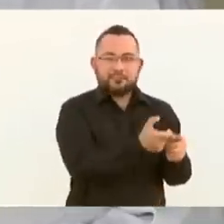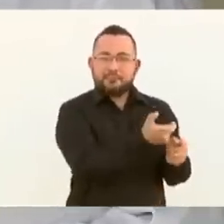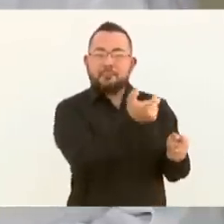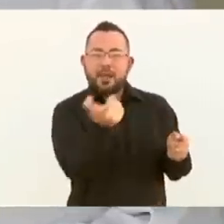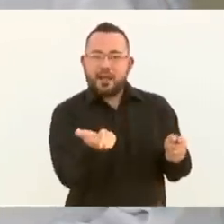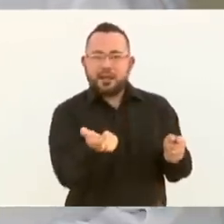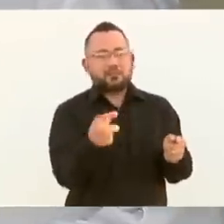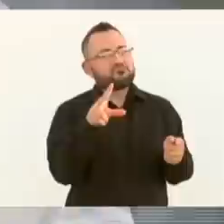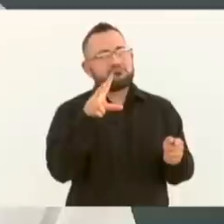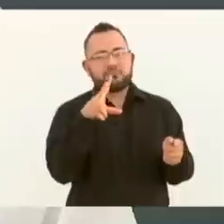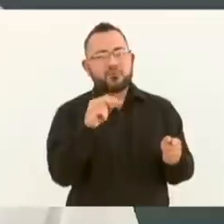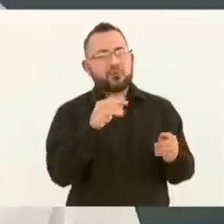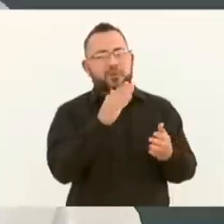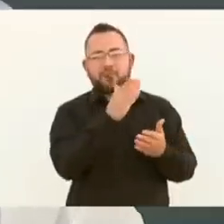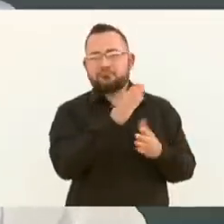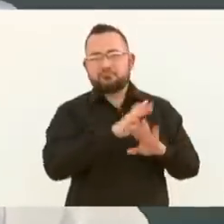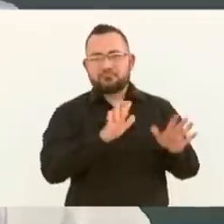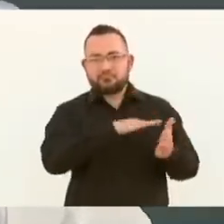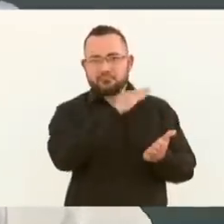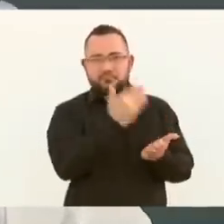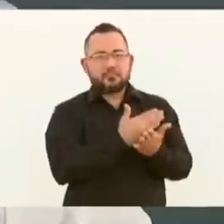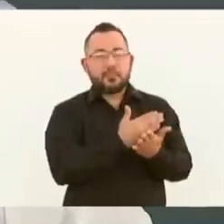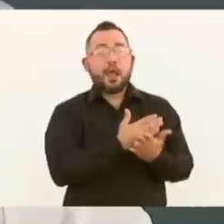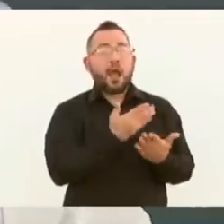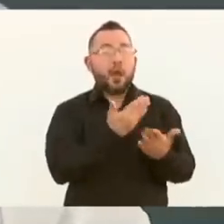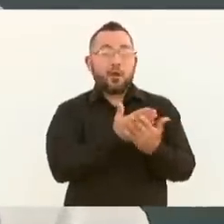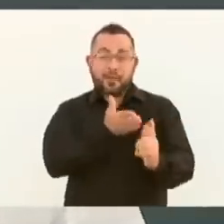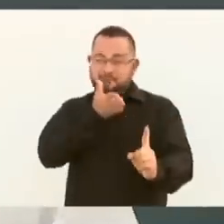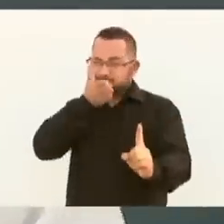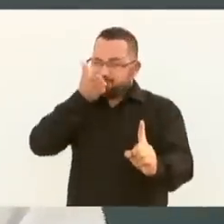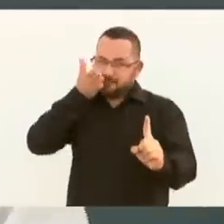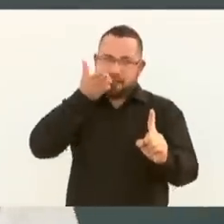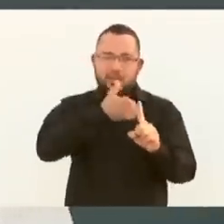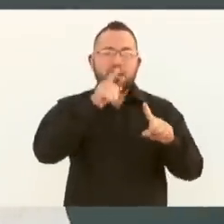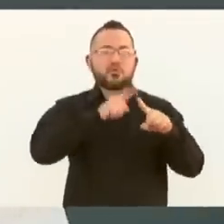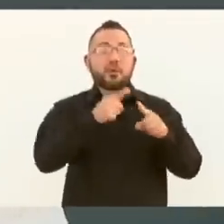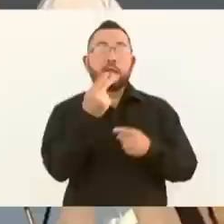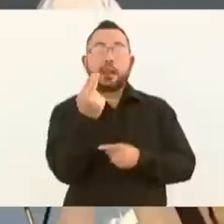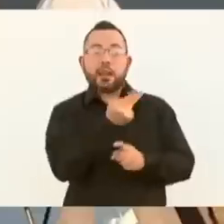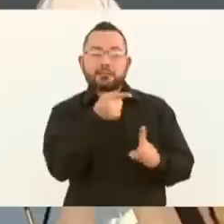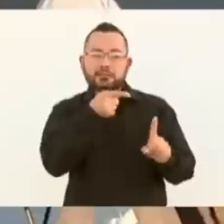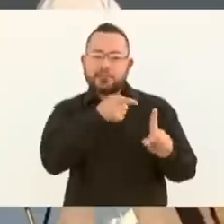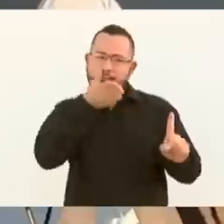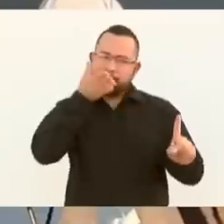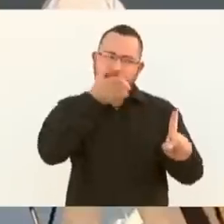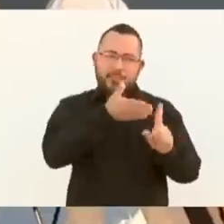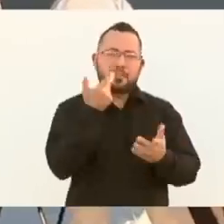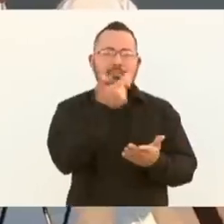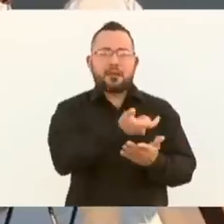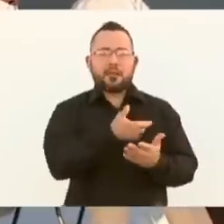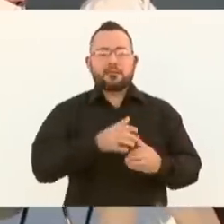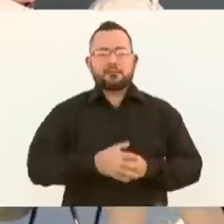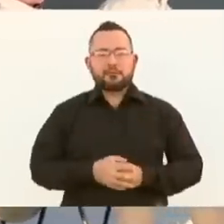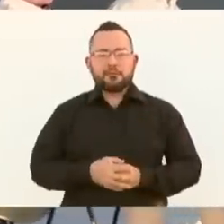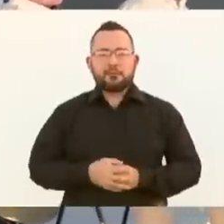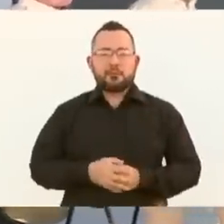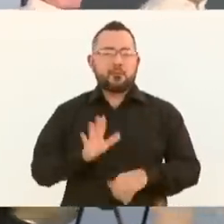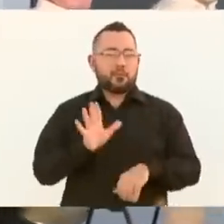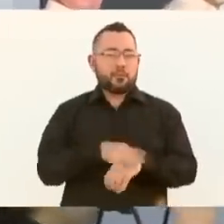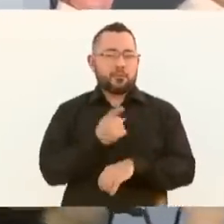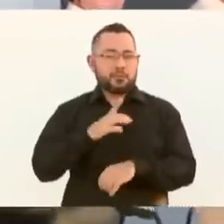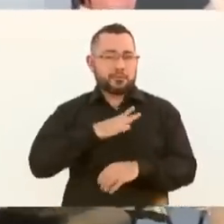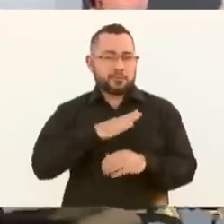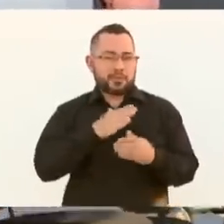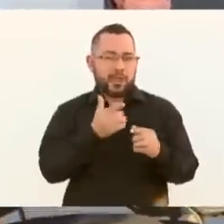de manera directa los apoyos a beneficiarios. Porque si hay mucha intermediación